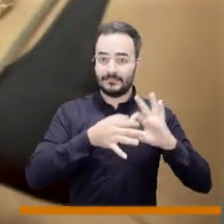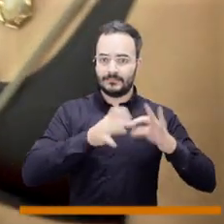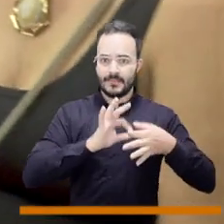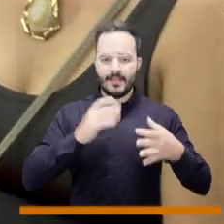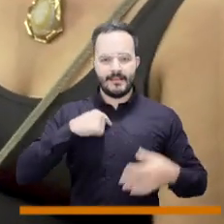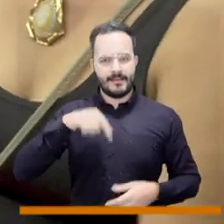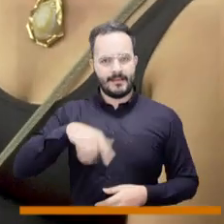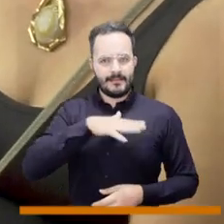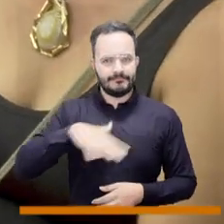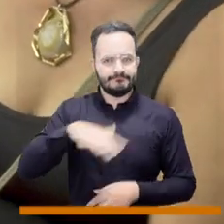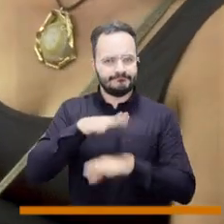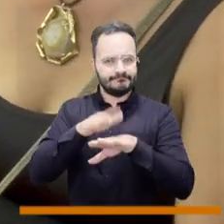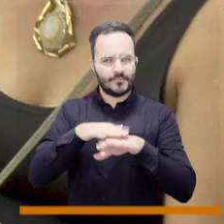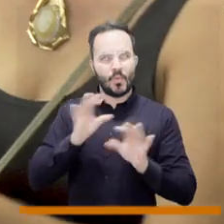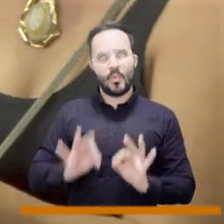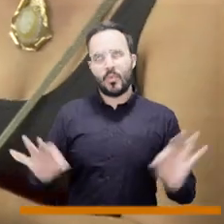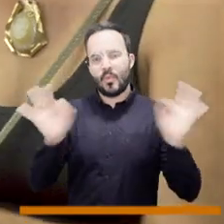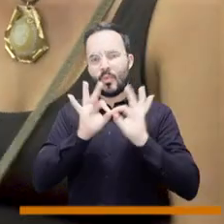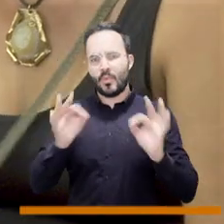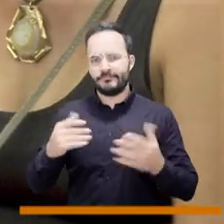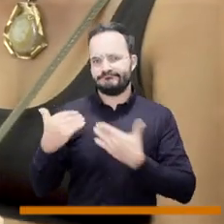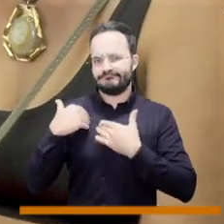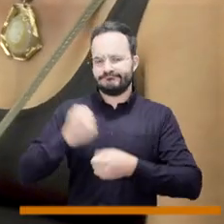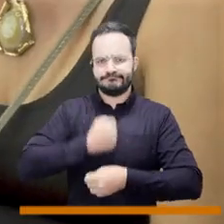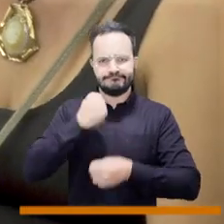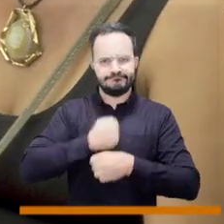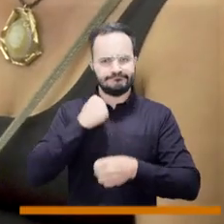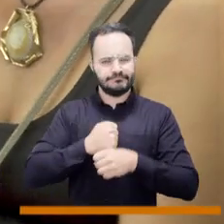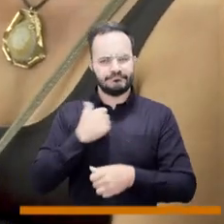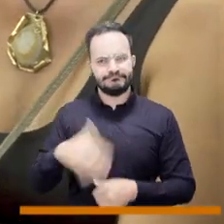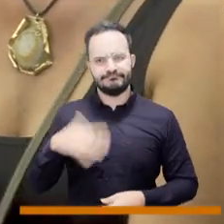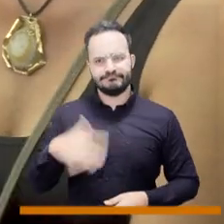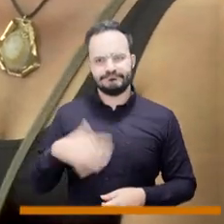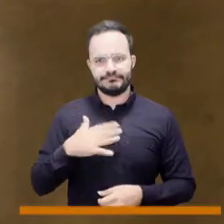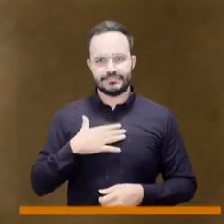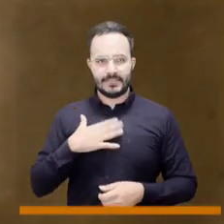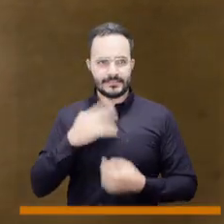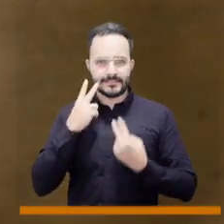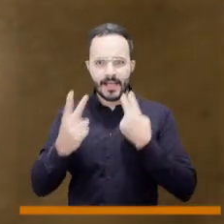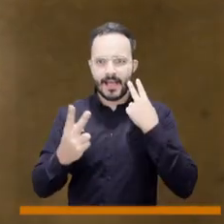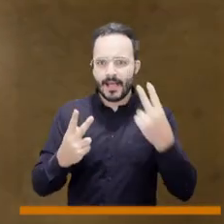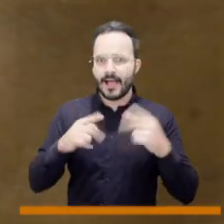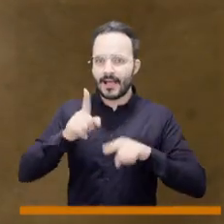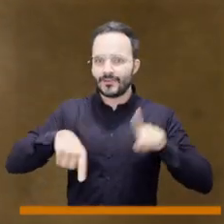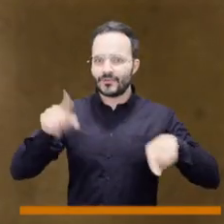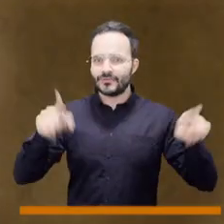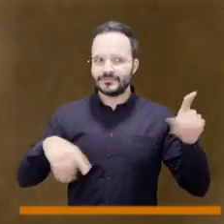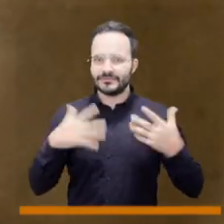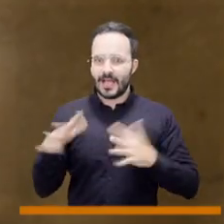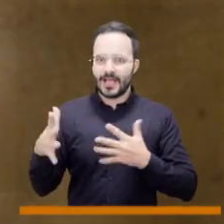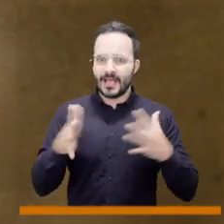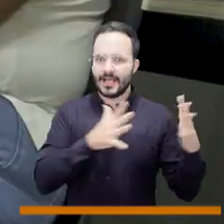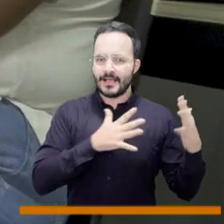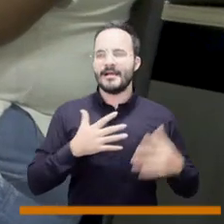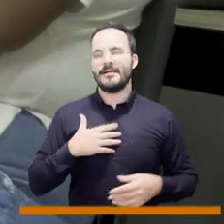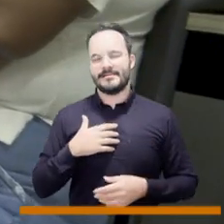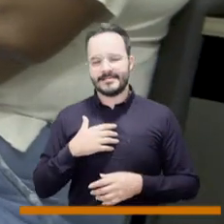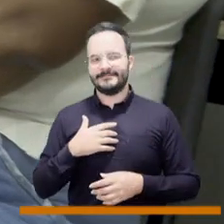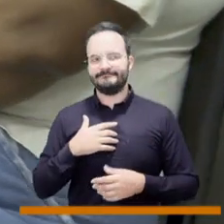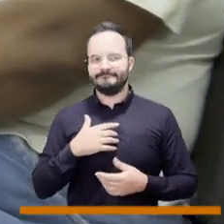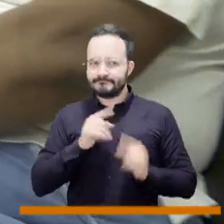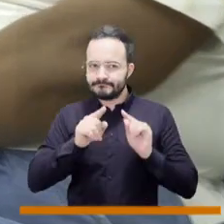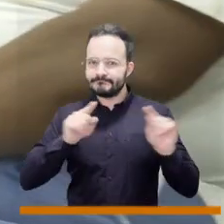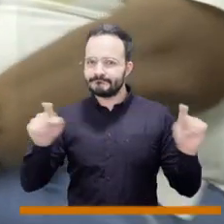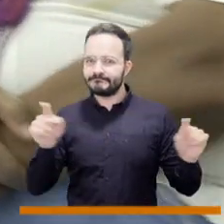la red Cuidarte hemos hecho una labor muy importante con las cuidadoras y cuidadores que llegaron a nuestro espacio